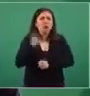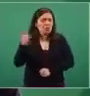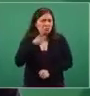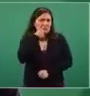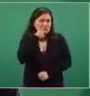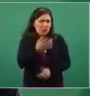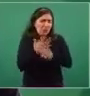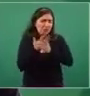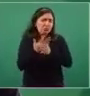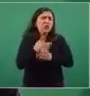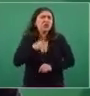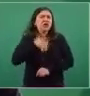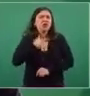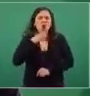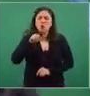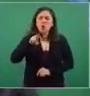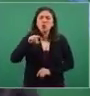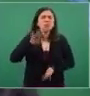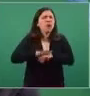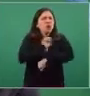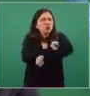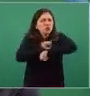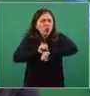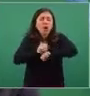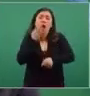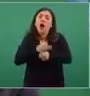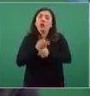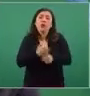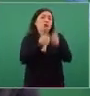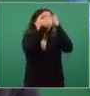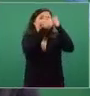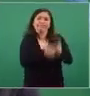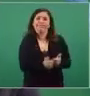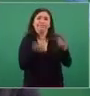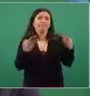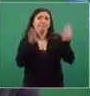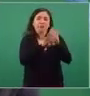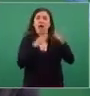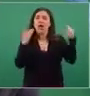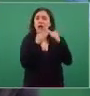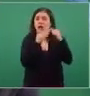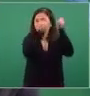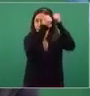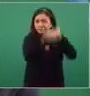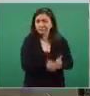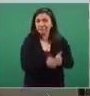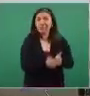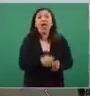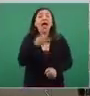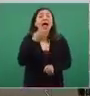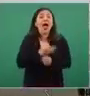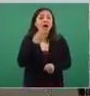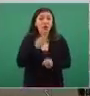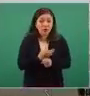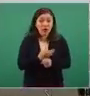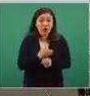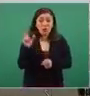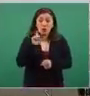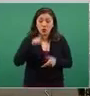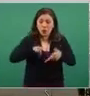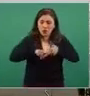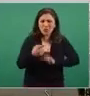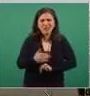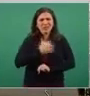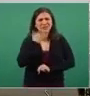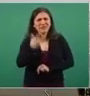un COVID leve, se encuentra resguardado en su domicilio y en este momento y desde que inició con los